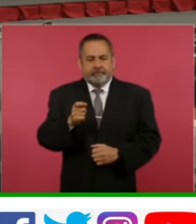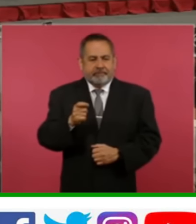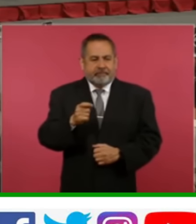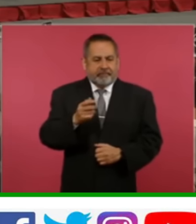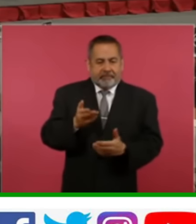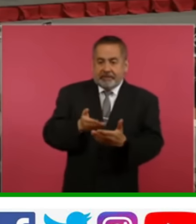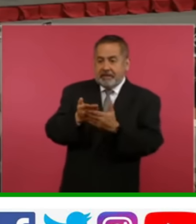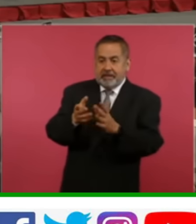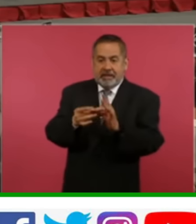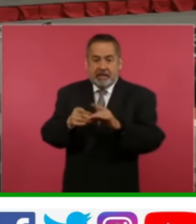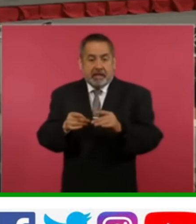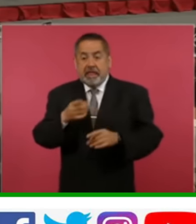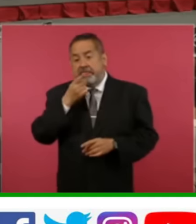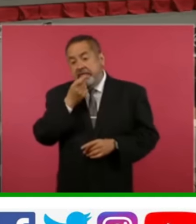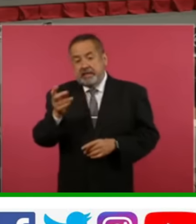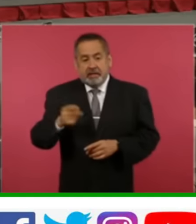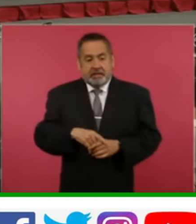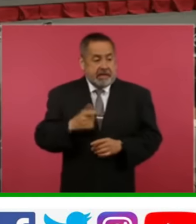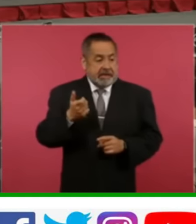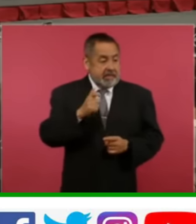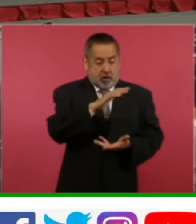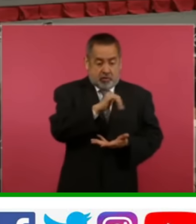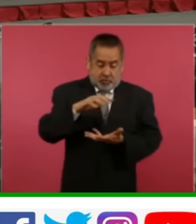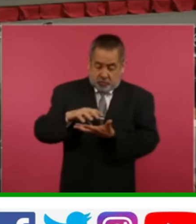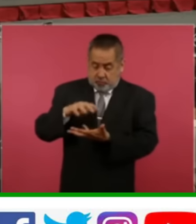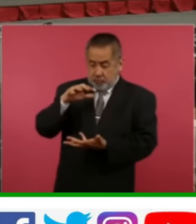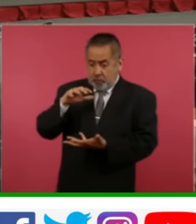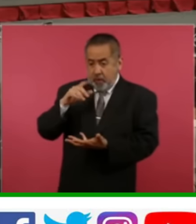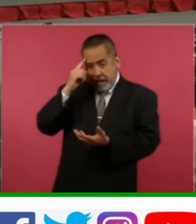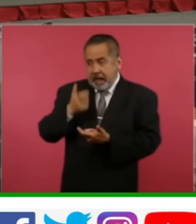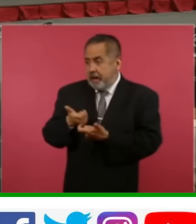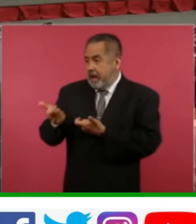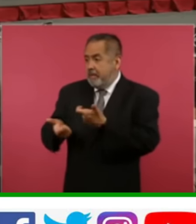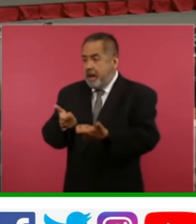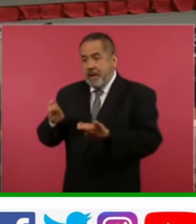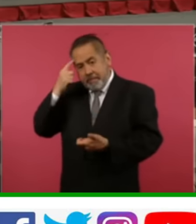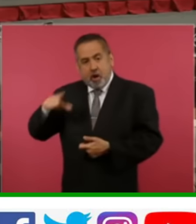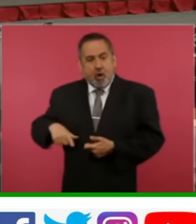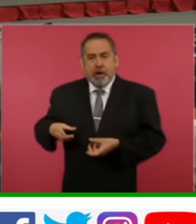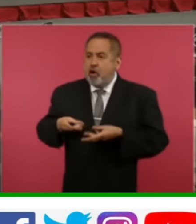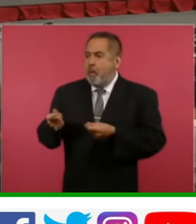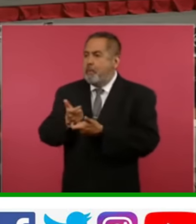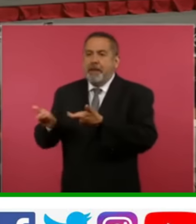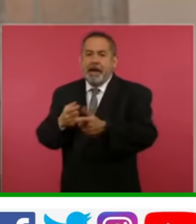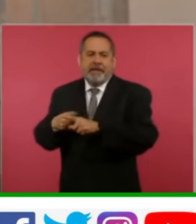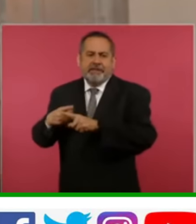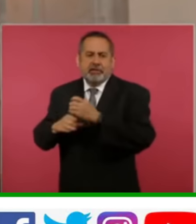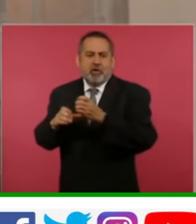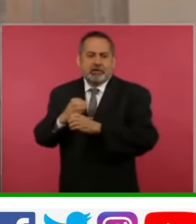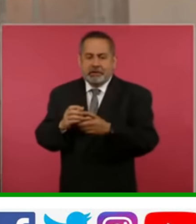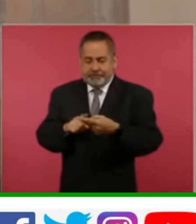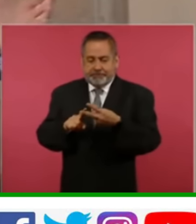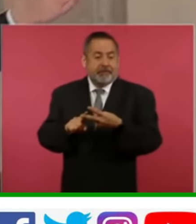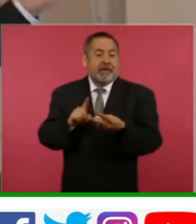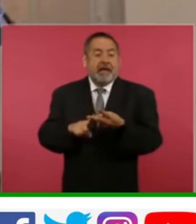los recursos, uno, se van a utilizar en diversas obras y gasto corriente del gobierno, uno. Y en segundo lugar, qué van a hacer. Incluso llegaron a decir